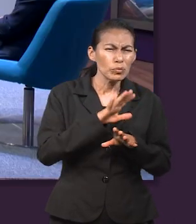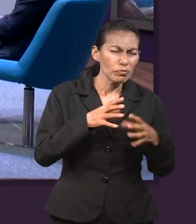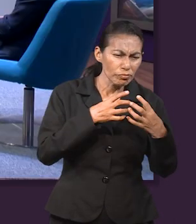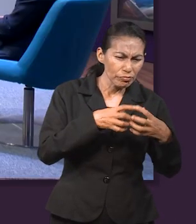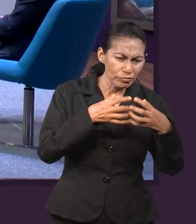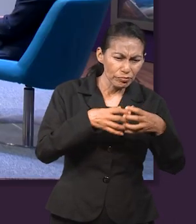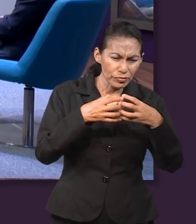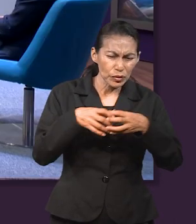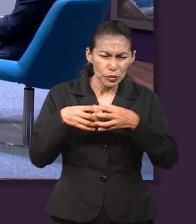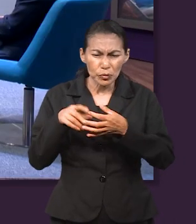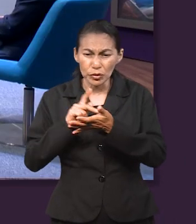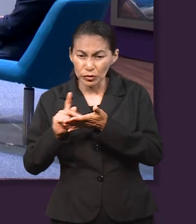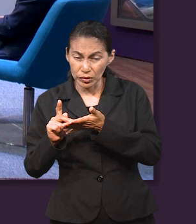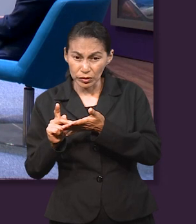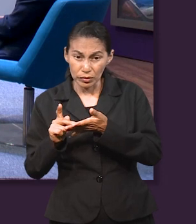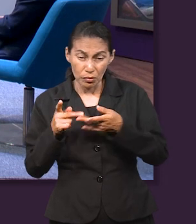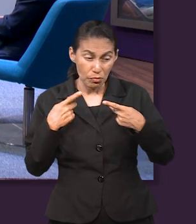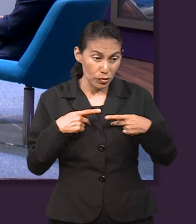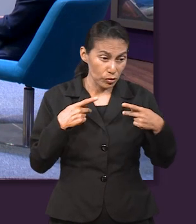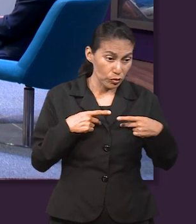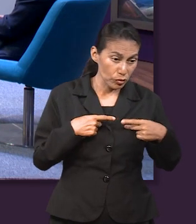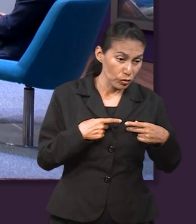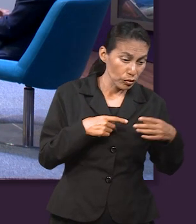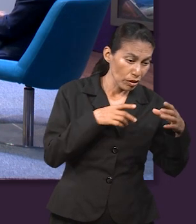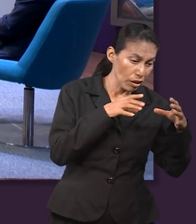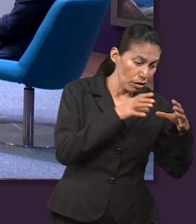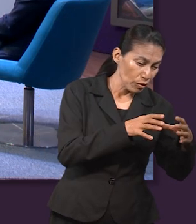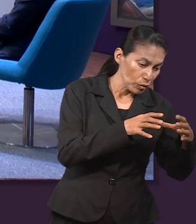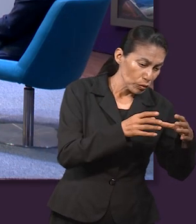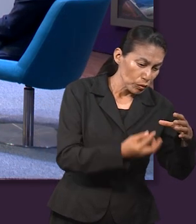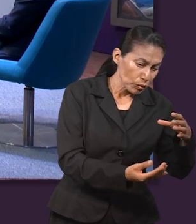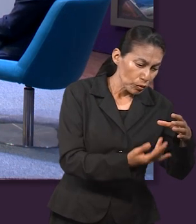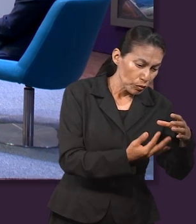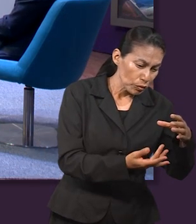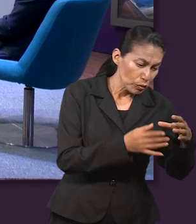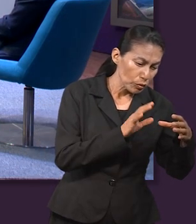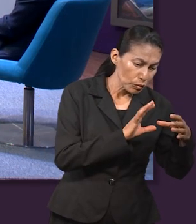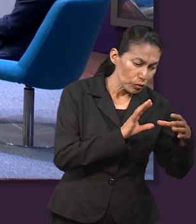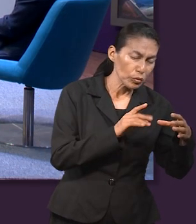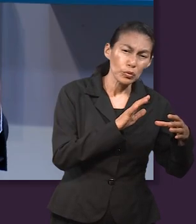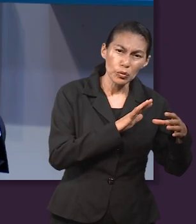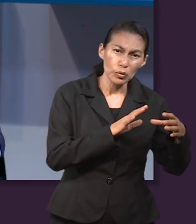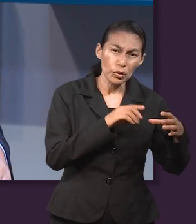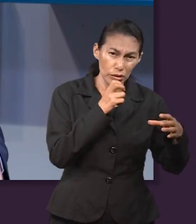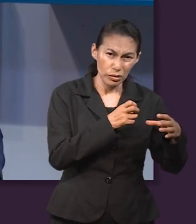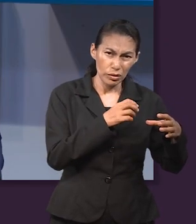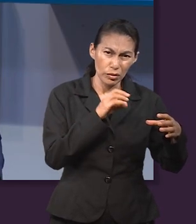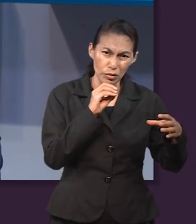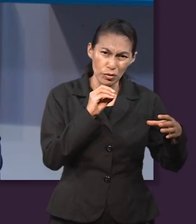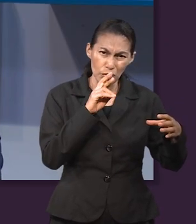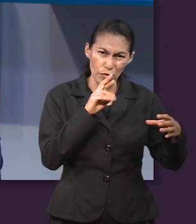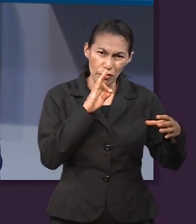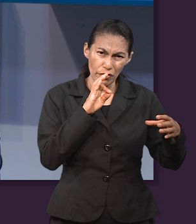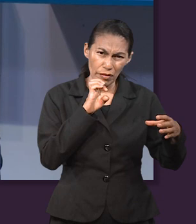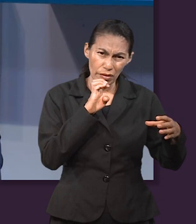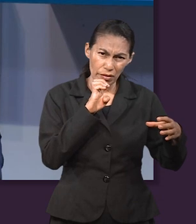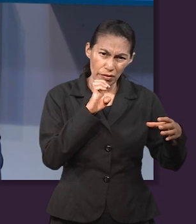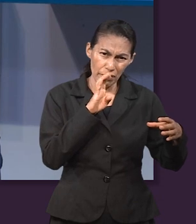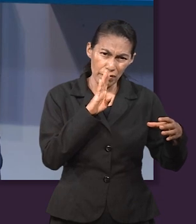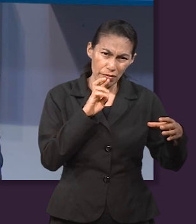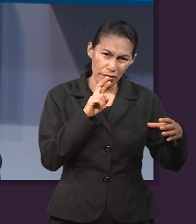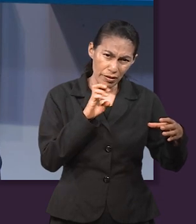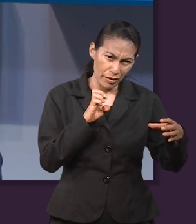del orfebre, del crisol o los crisoles a los que podemos ser sometidos,